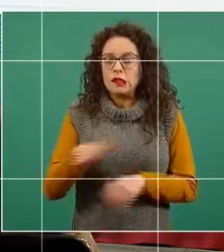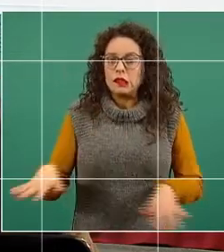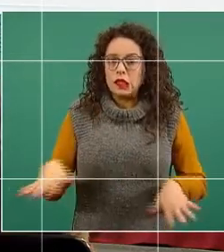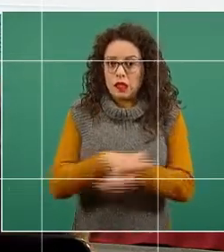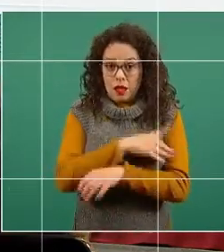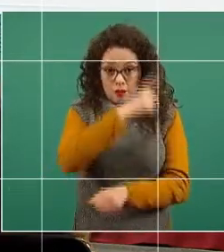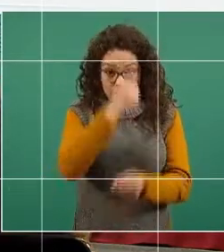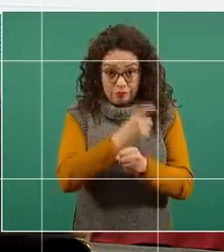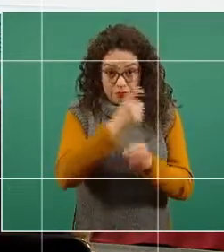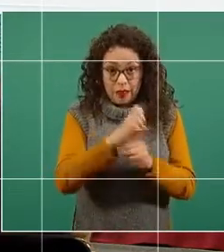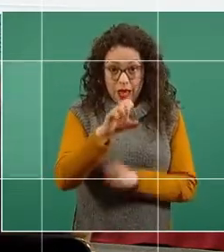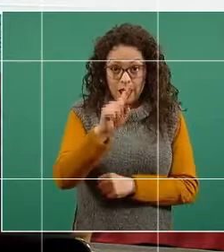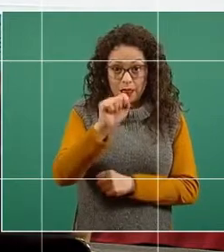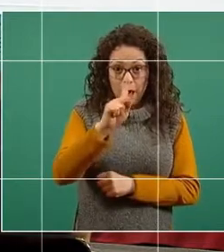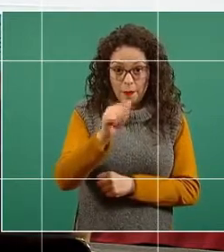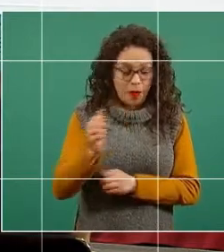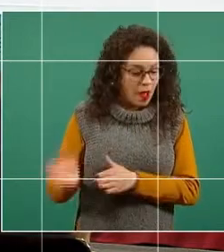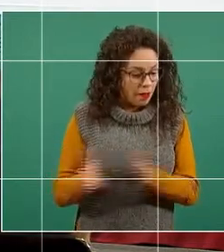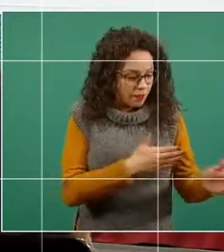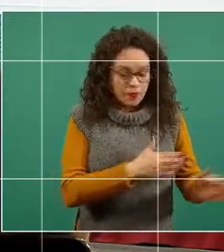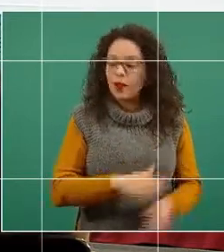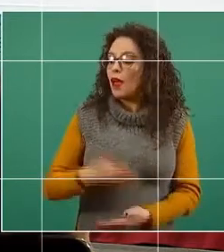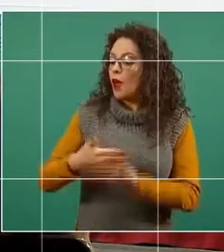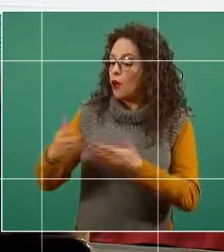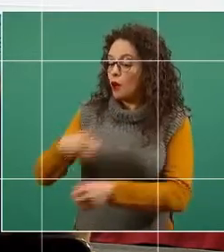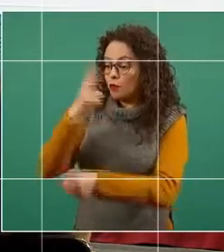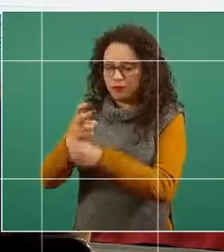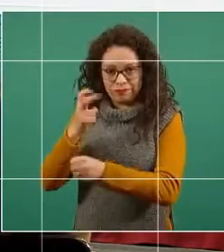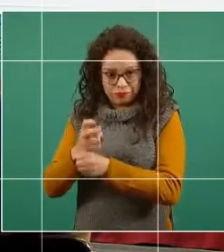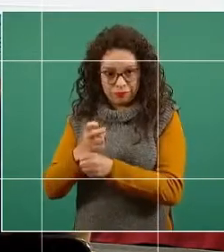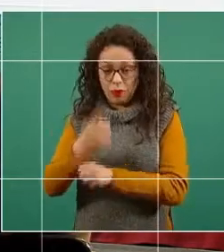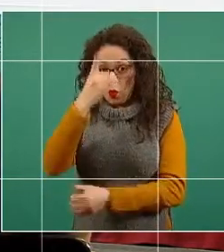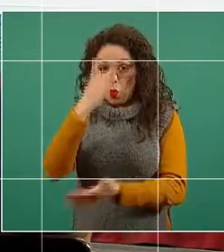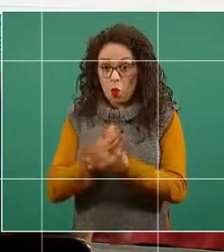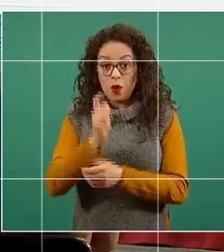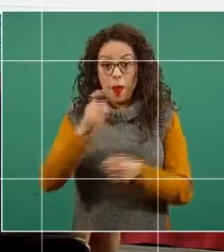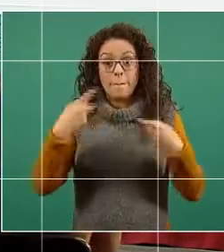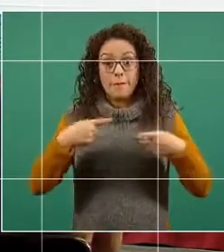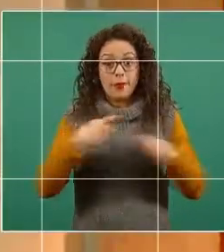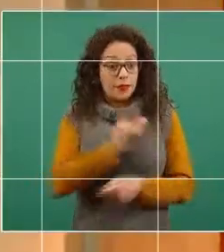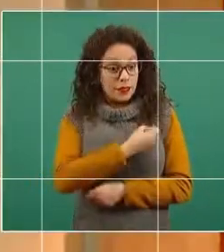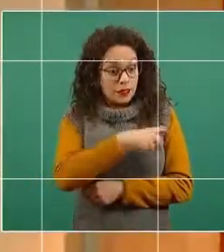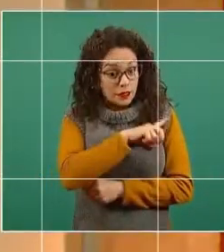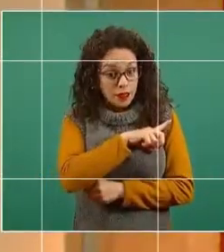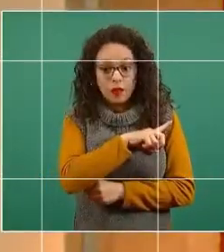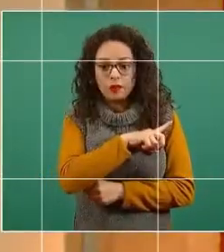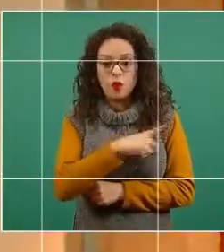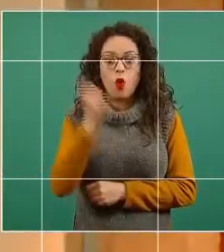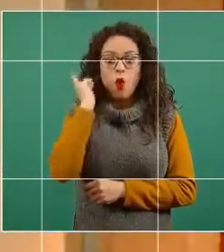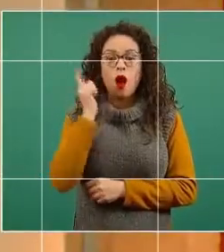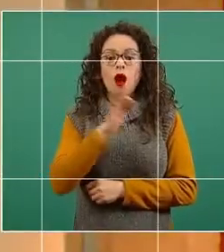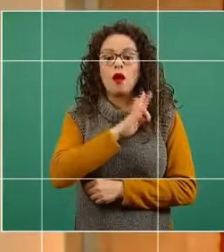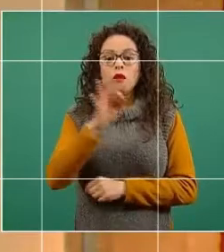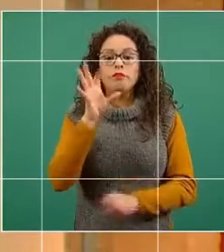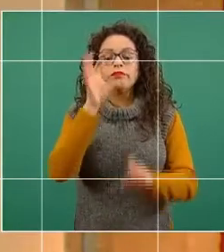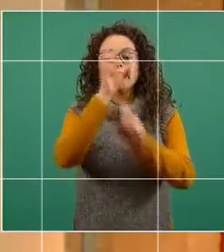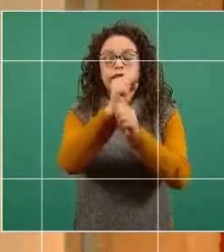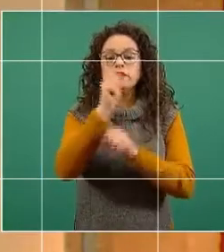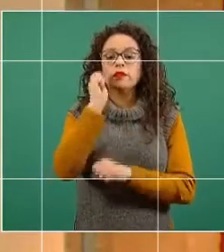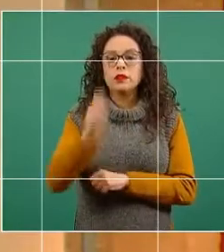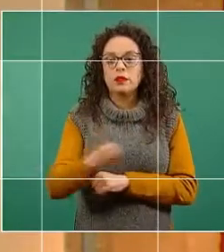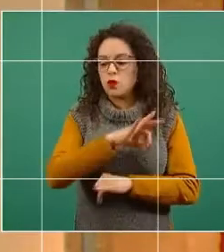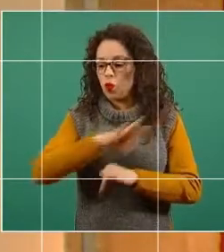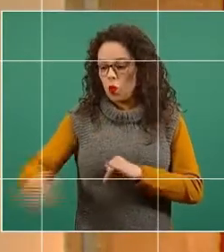etapa uno a la etapa dos y que vacunemos no solamente al personal de salud, meta que aspiramos cumplir hacia el final de